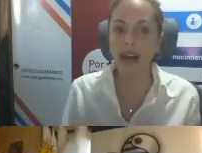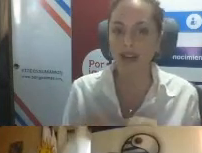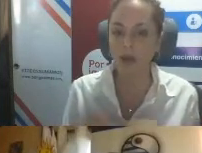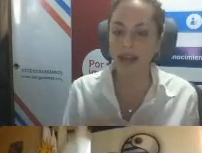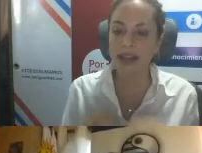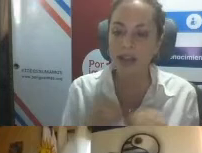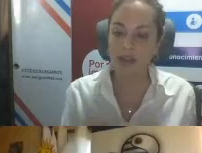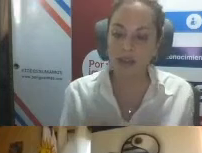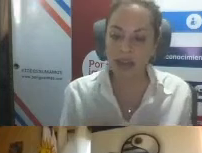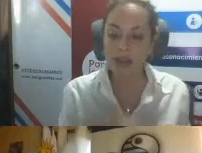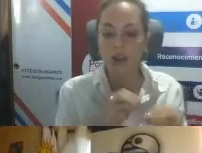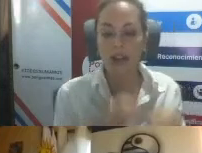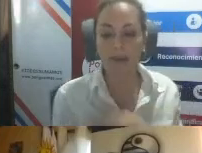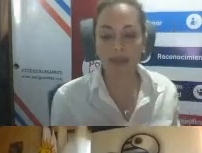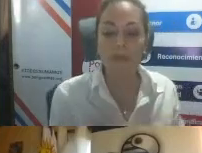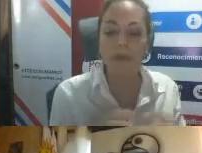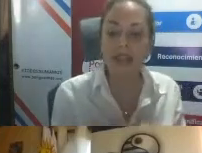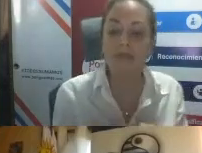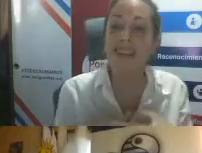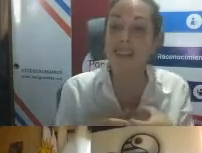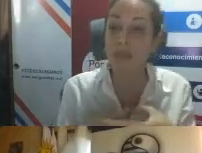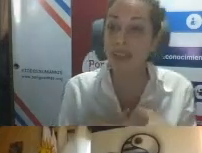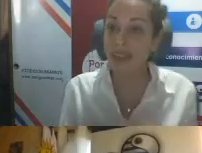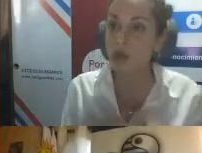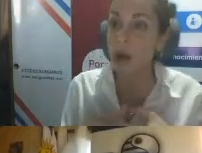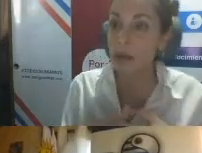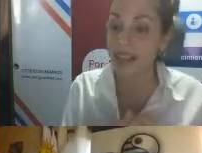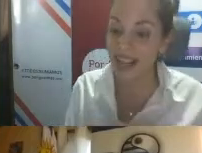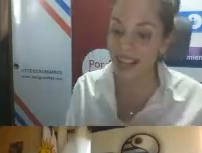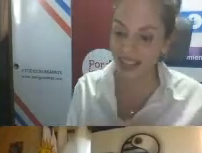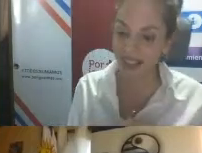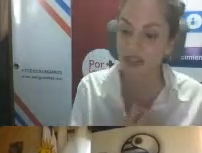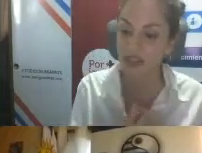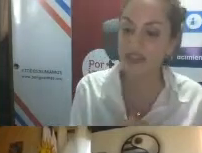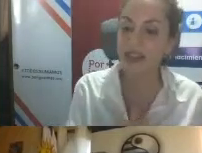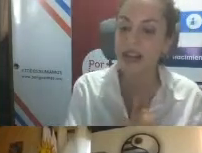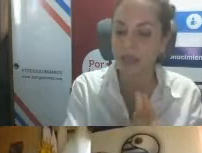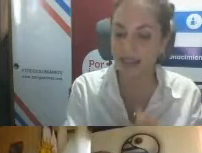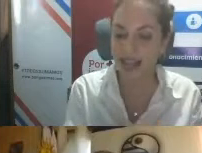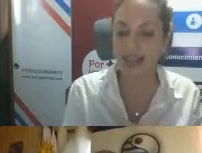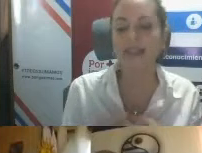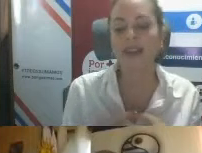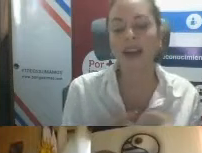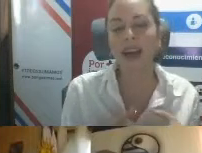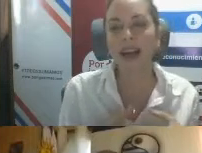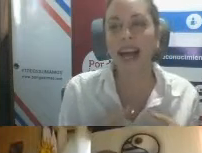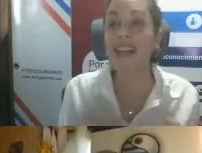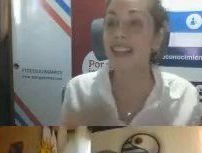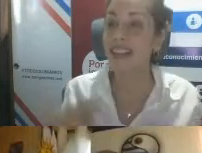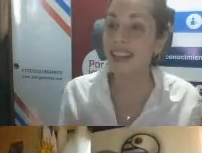lado, asegurar que las personas con discapacidad puedan maximizar sus habilidades físicas, mentales,